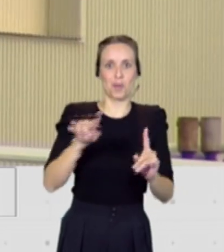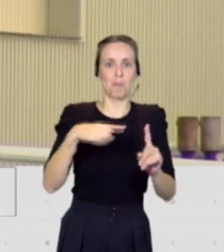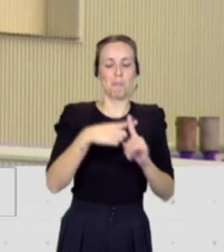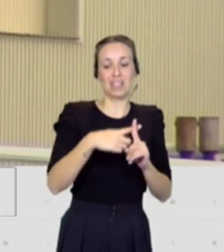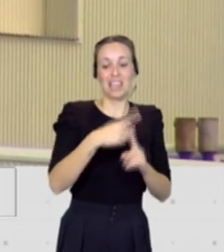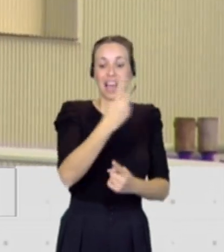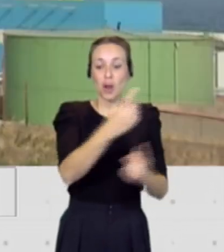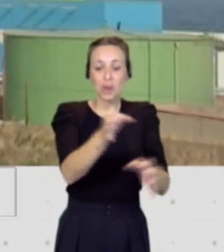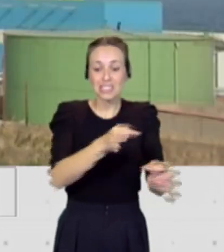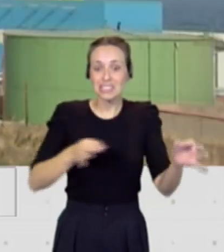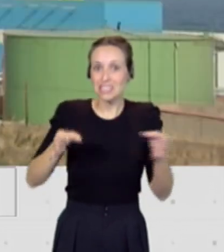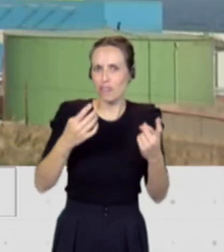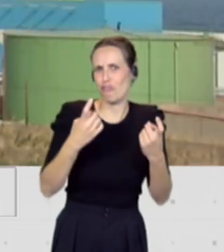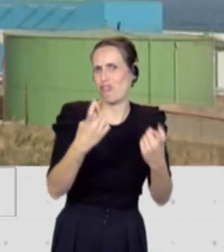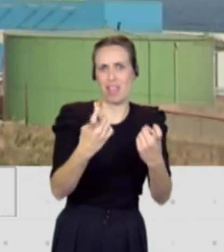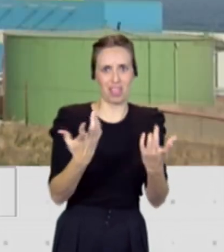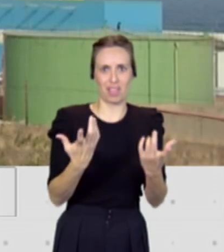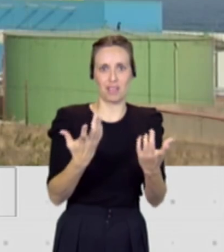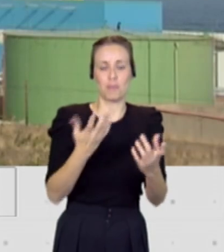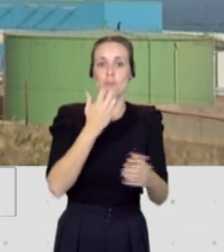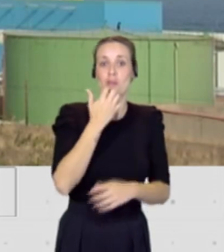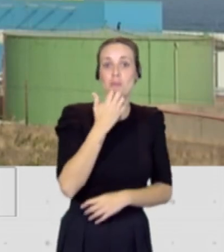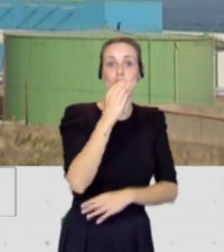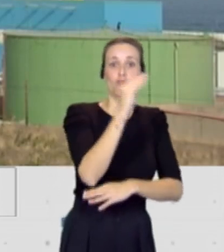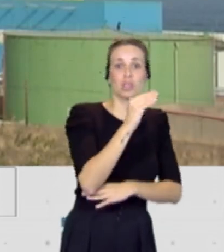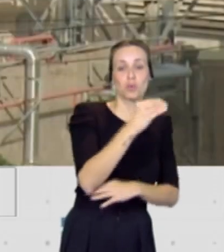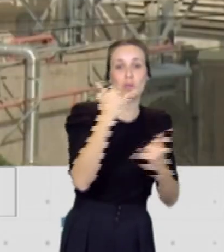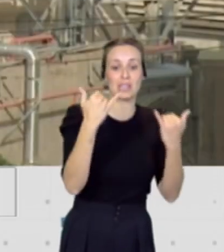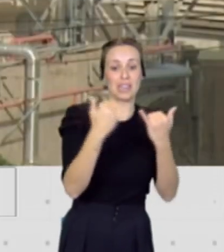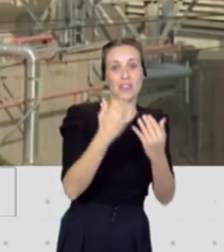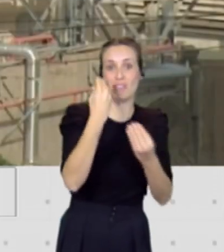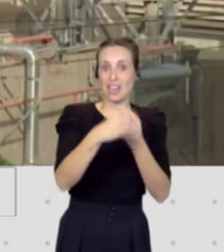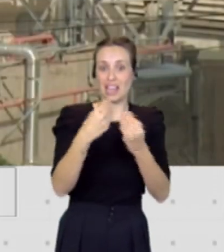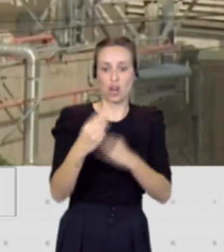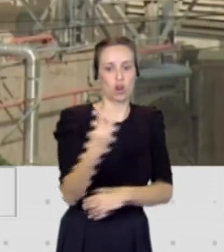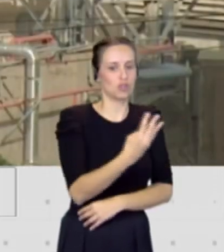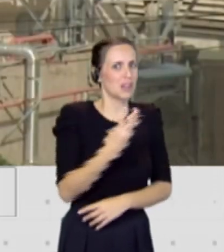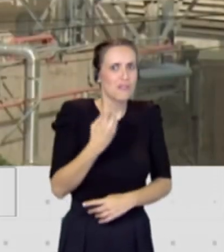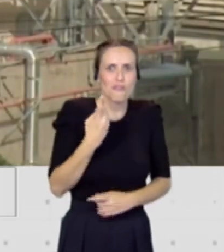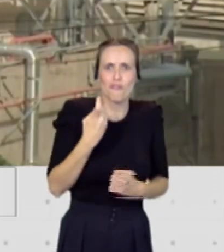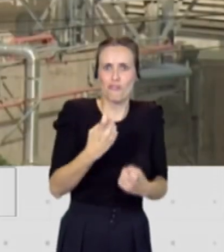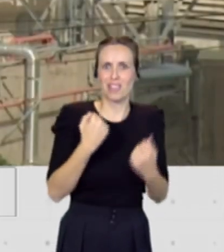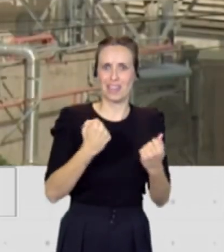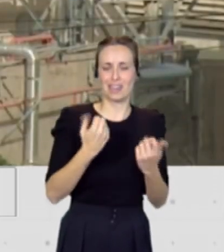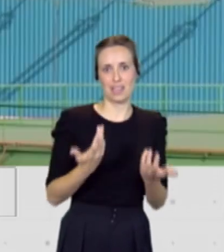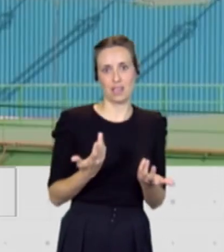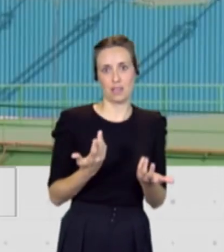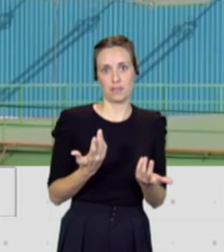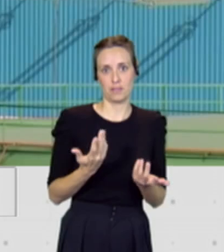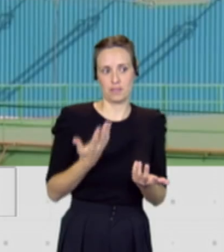islas es decir, algunas islas, como es el caso de Fuerteventura, Tenerife y Gran Canaria en los picos de generación no tendrían